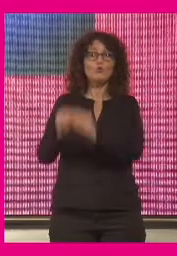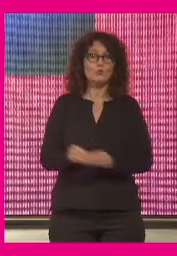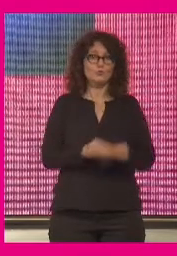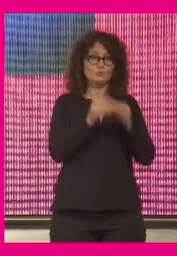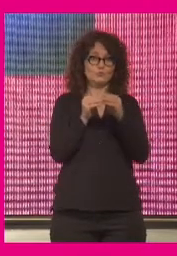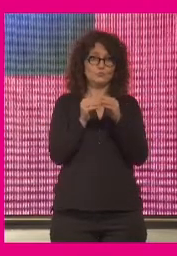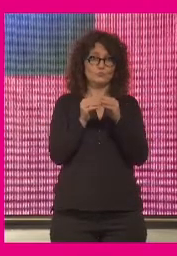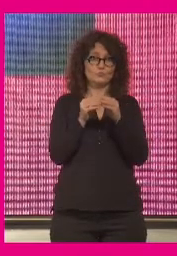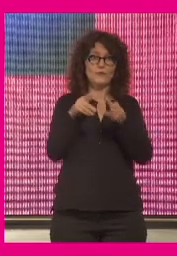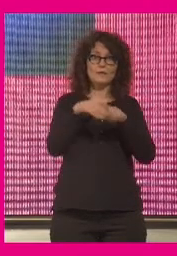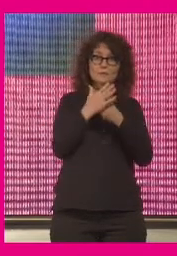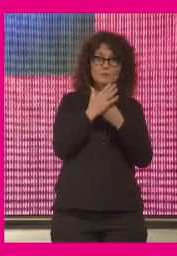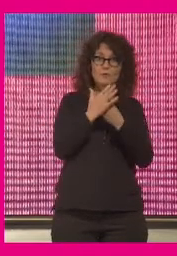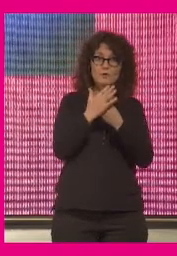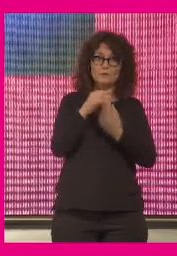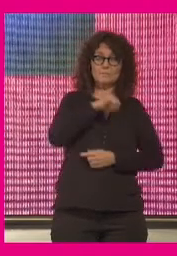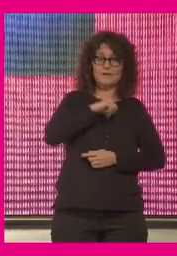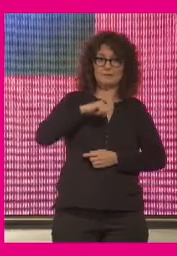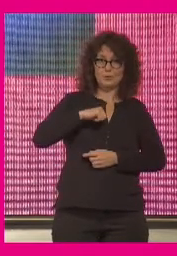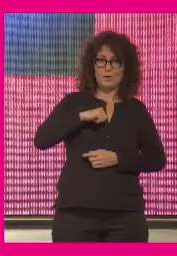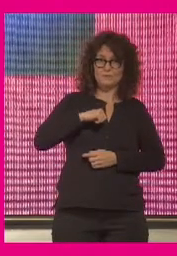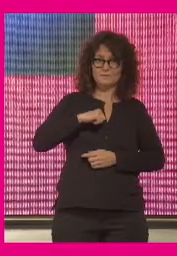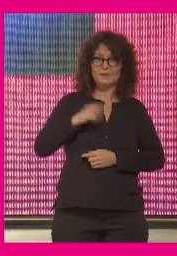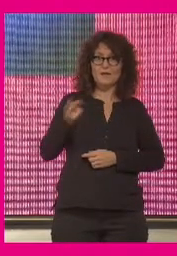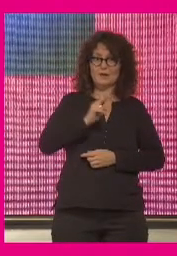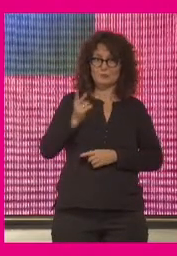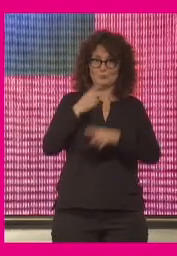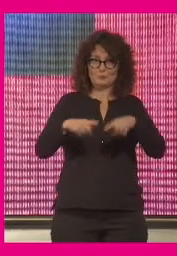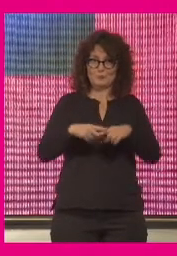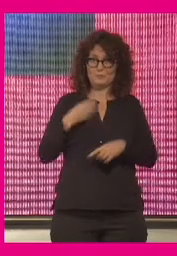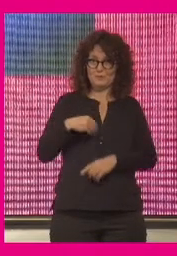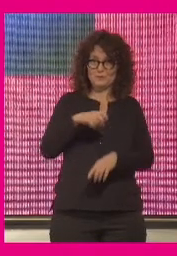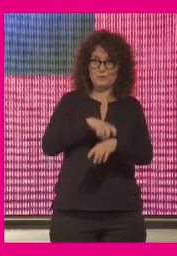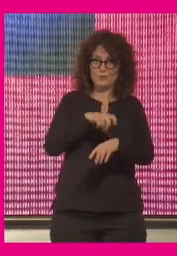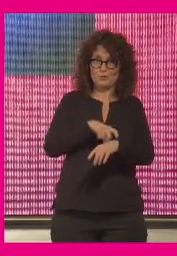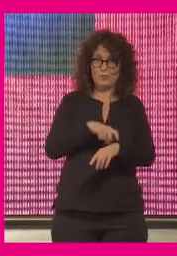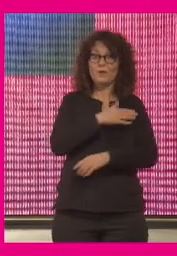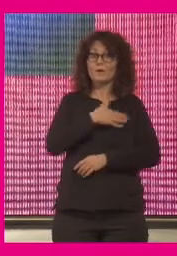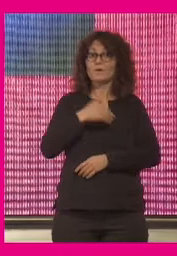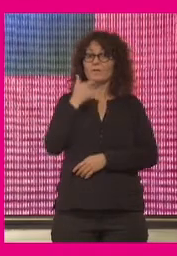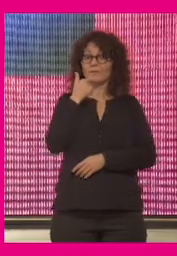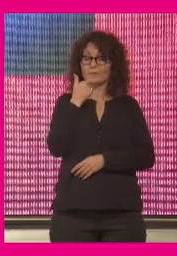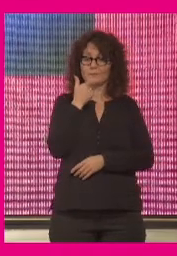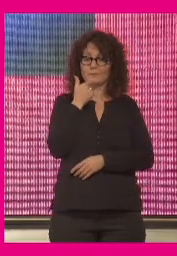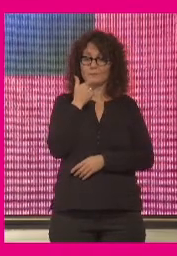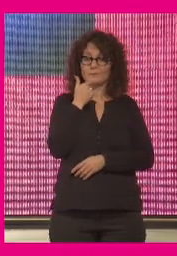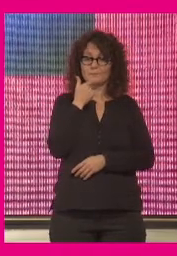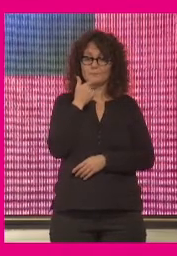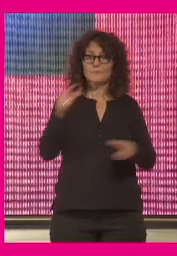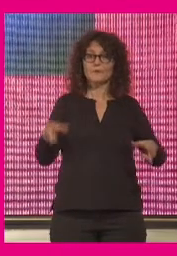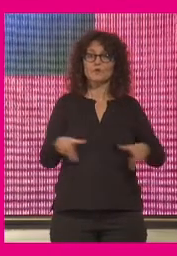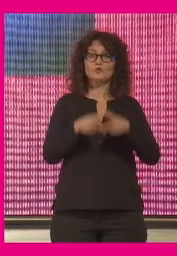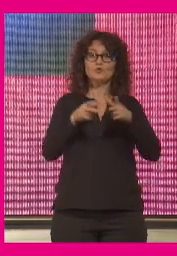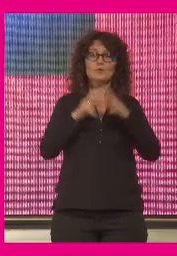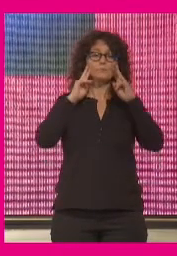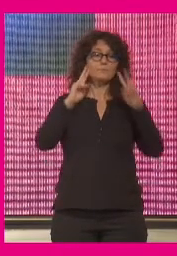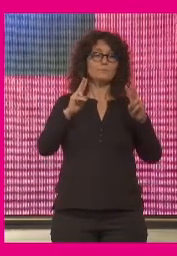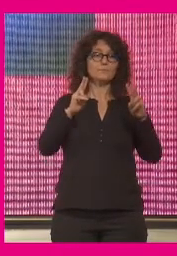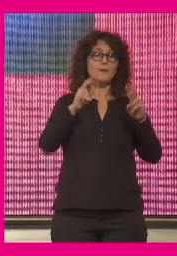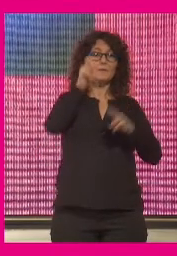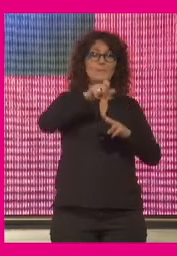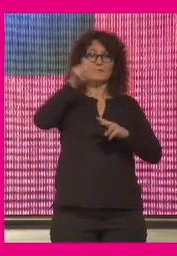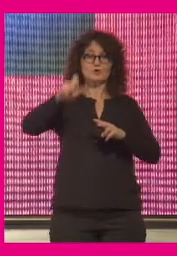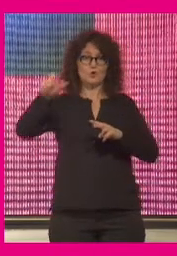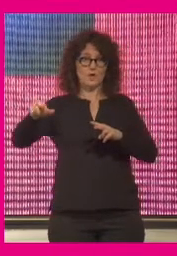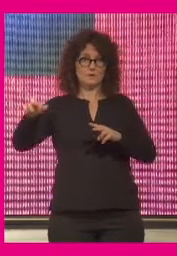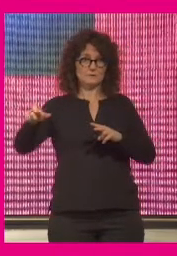situaciones particulares al mismo tiempo se trataría de ver la sociedad como personas y